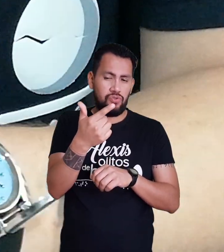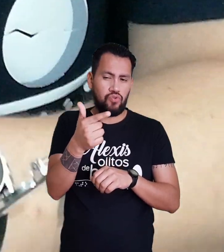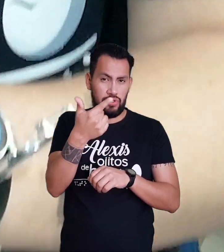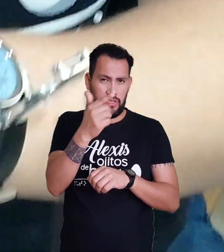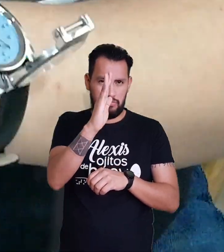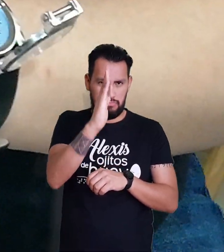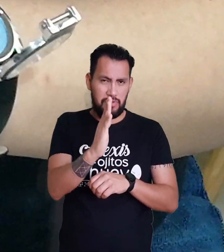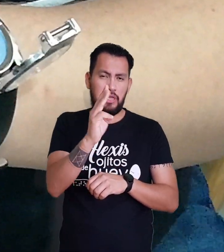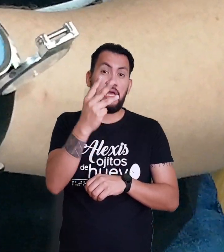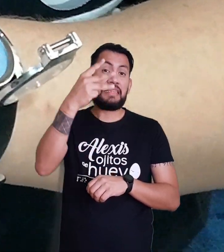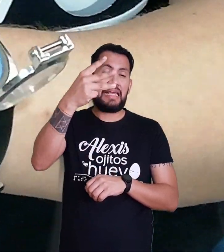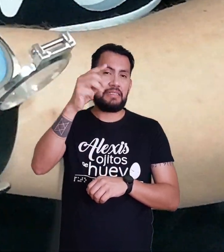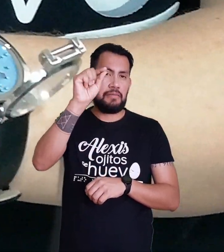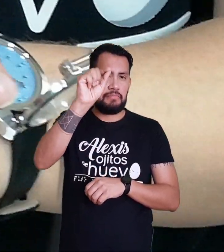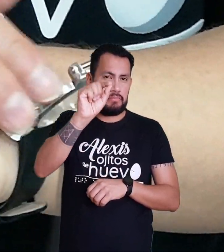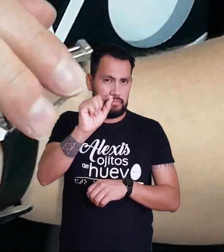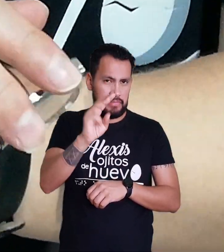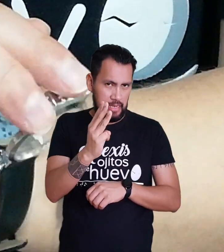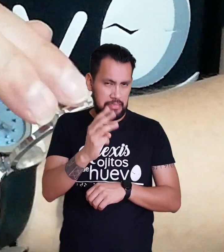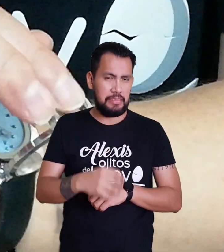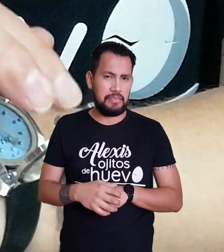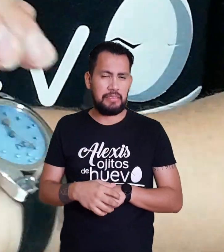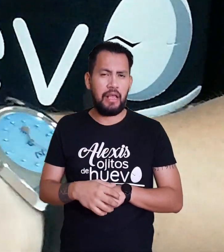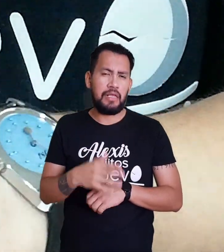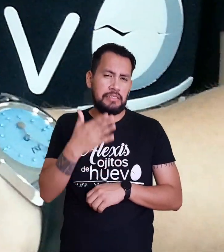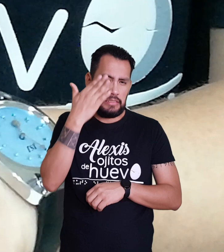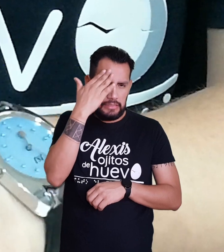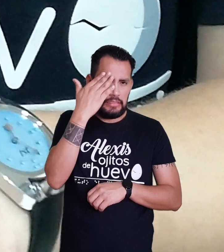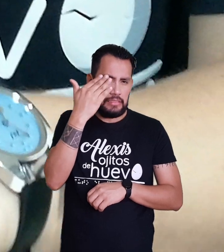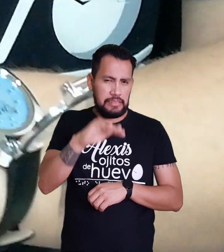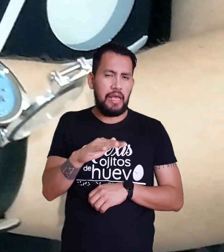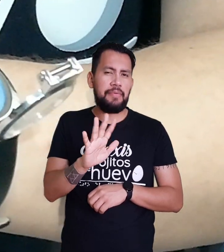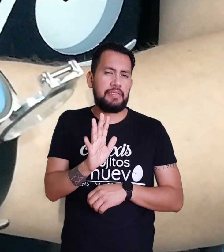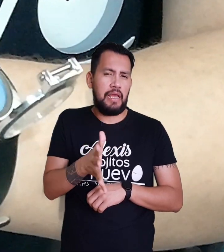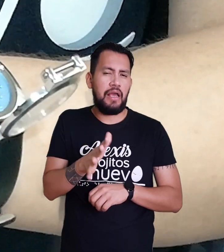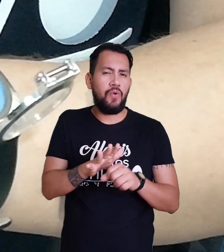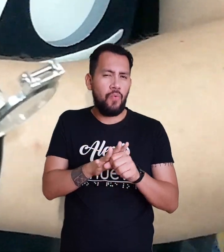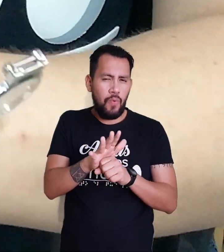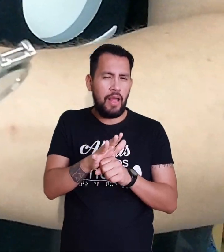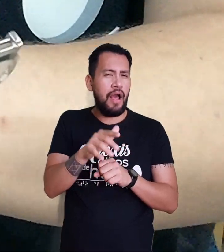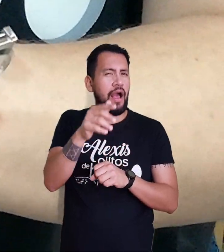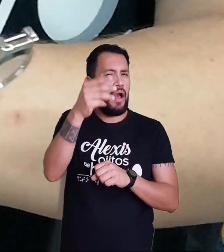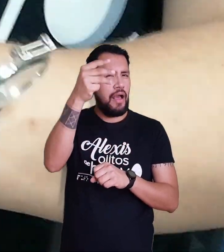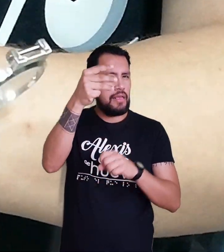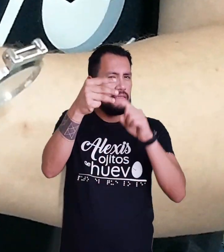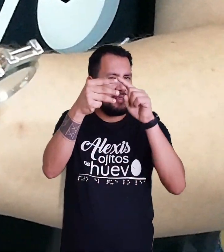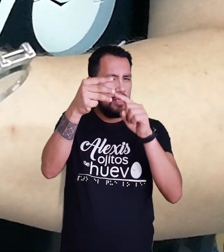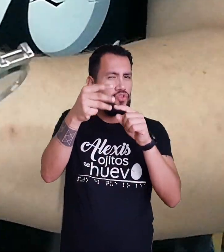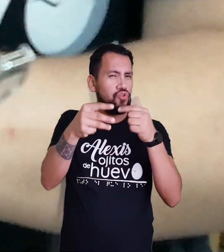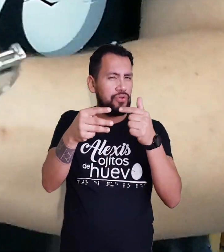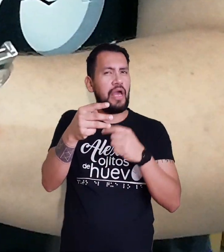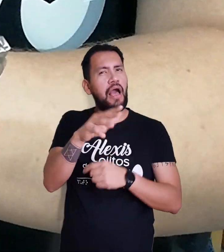Poner todo eso En un reloj de pulsera Entonces nada más Están como las referencias No tienes que saber braille Para poder entender este